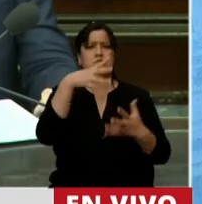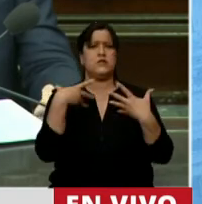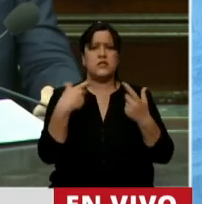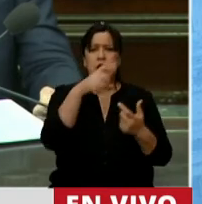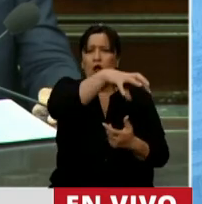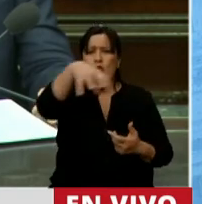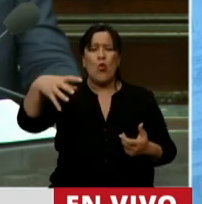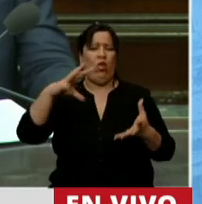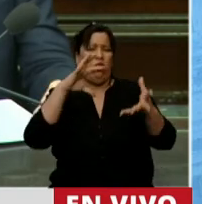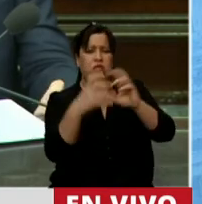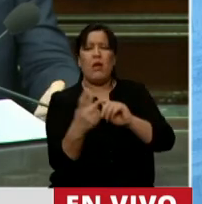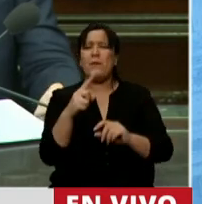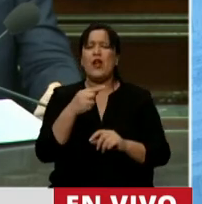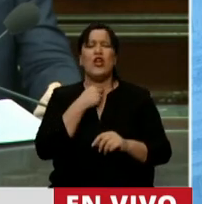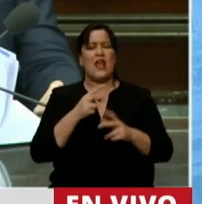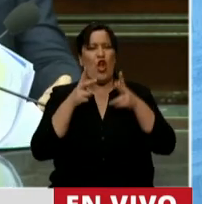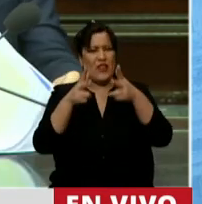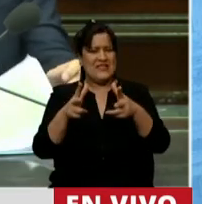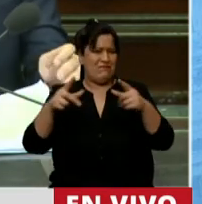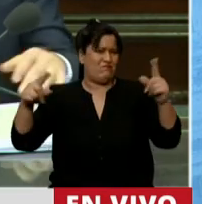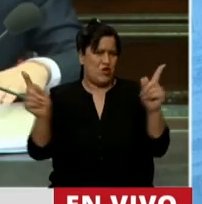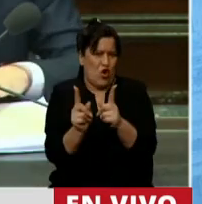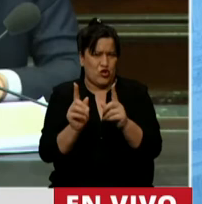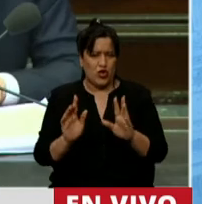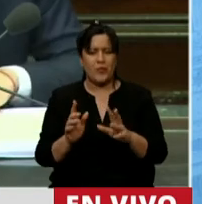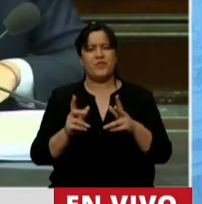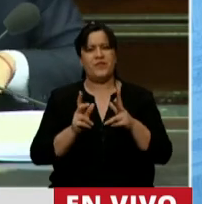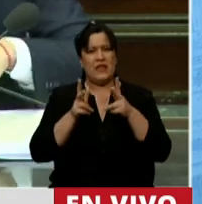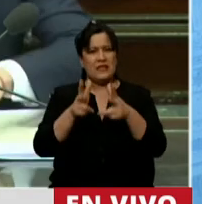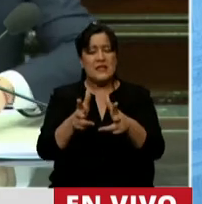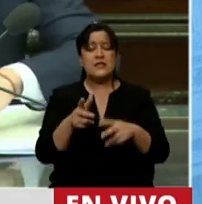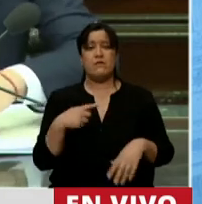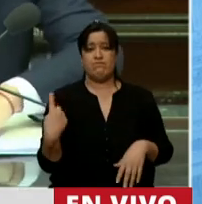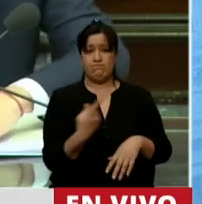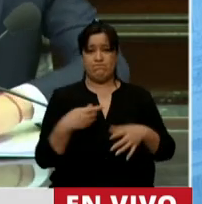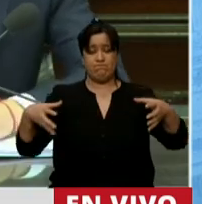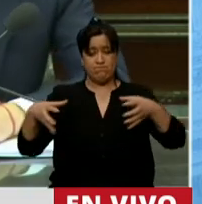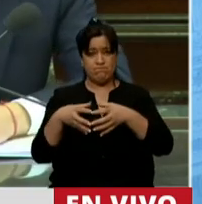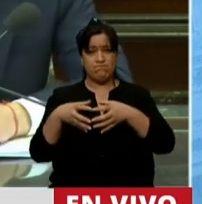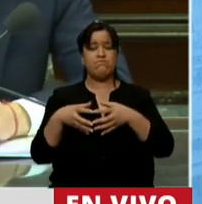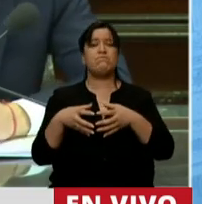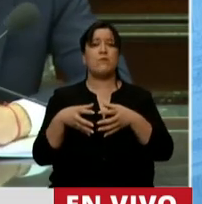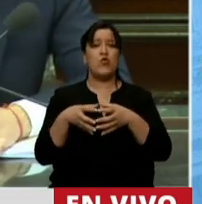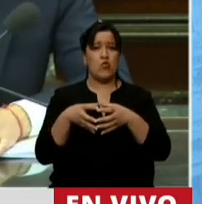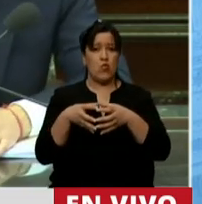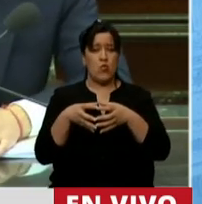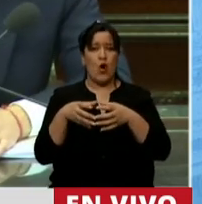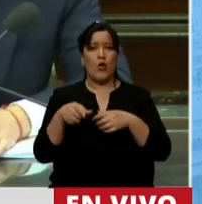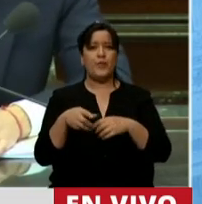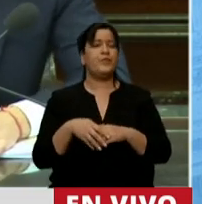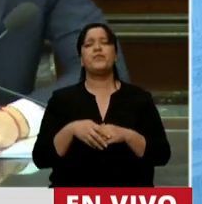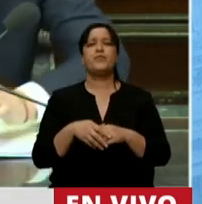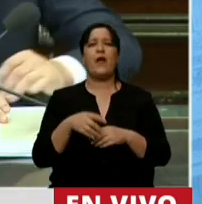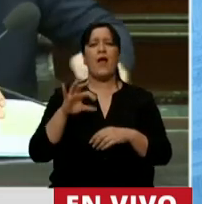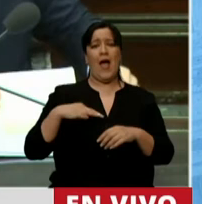totalmente... Pero quiero reivindicar con esto, señor presidente, decir que nuestra organización desde el